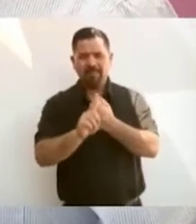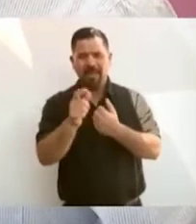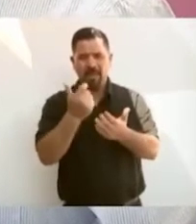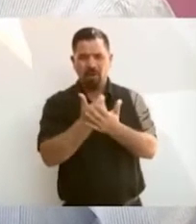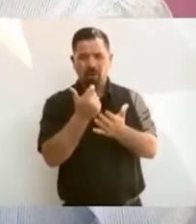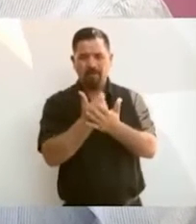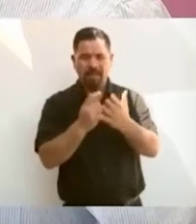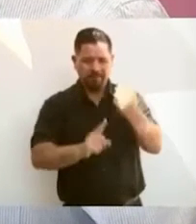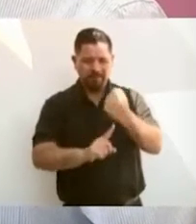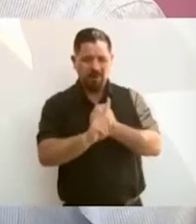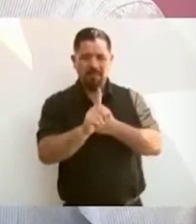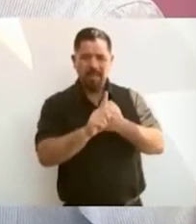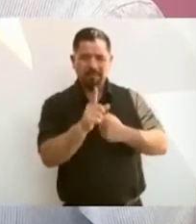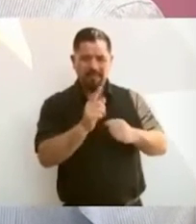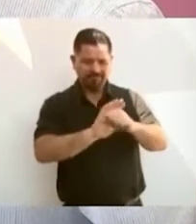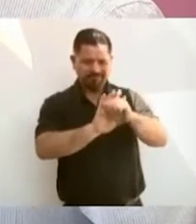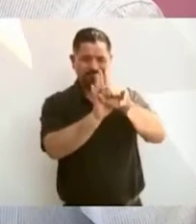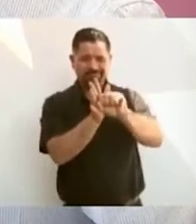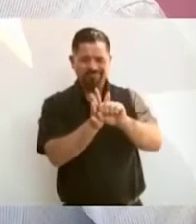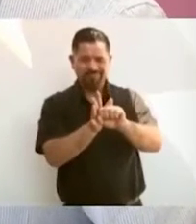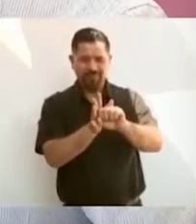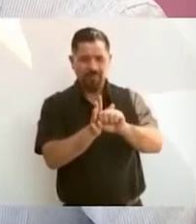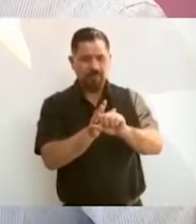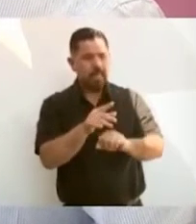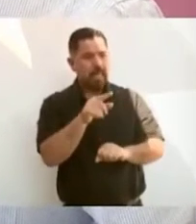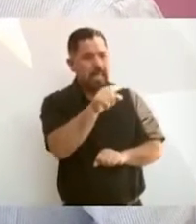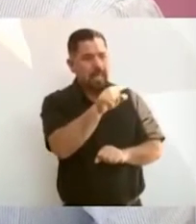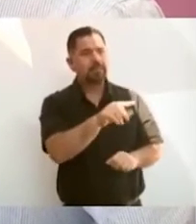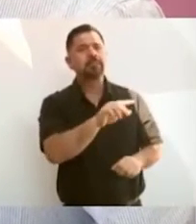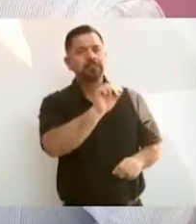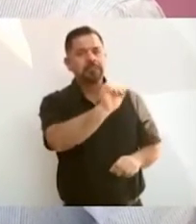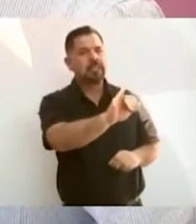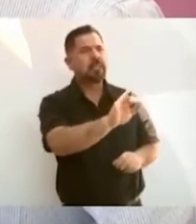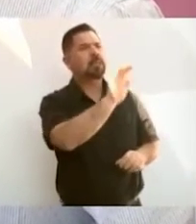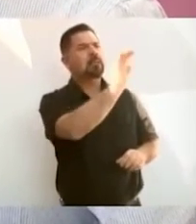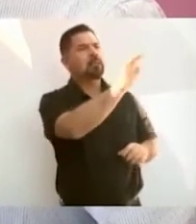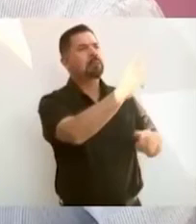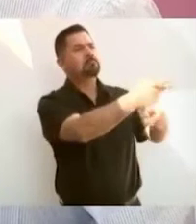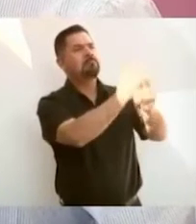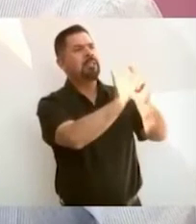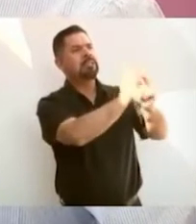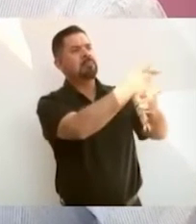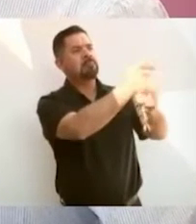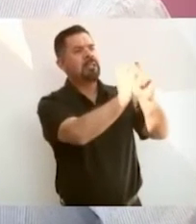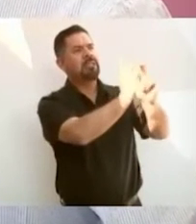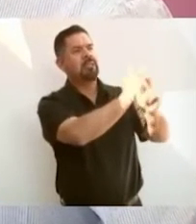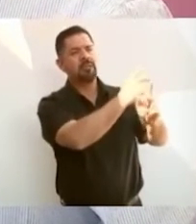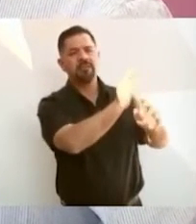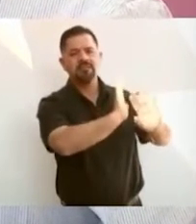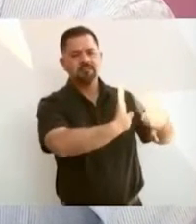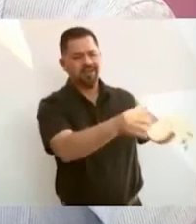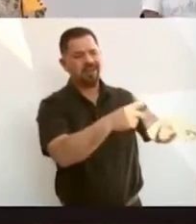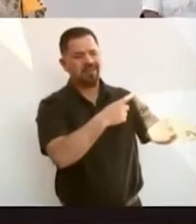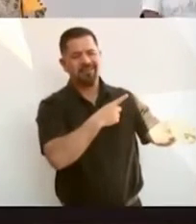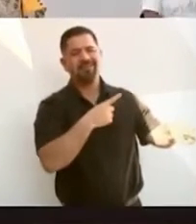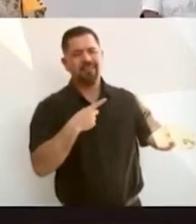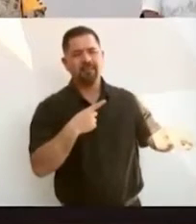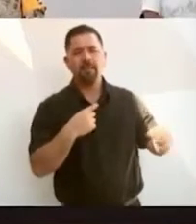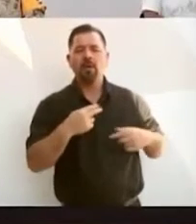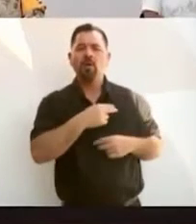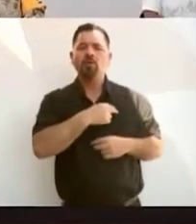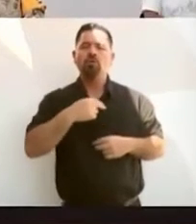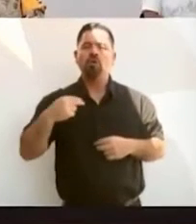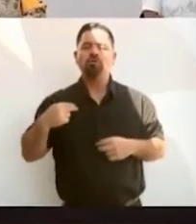recurrieron a deuda. Ahora, nosotros salimos